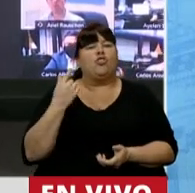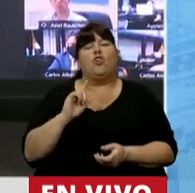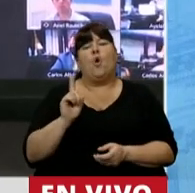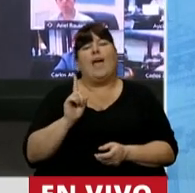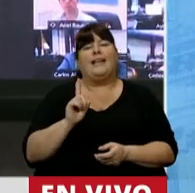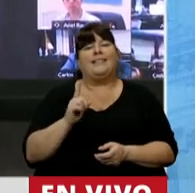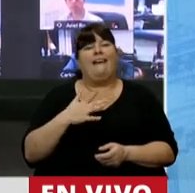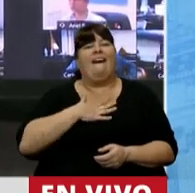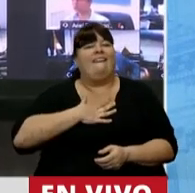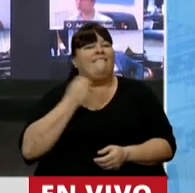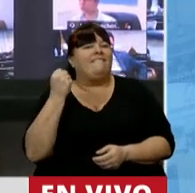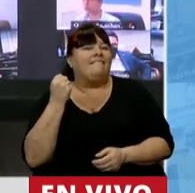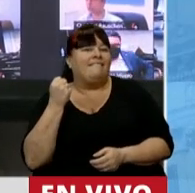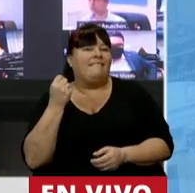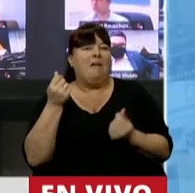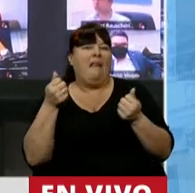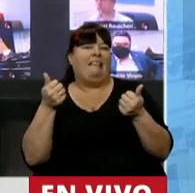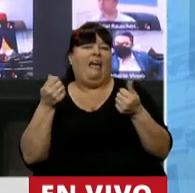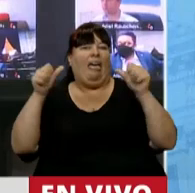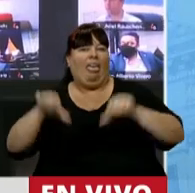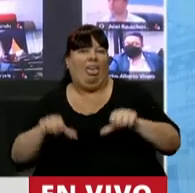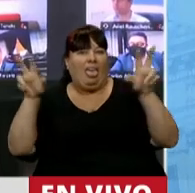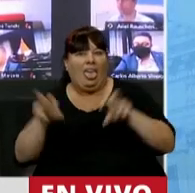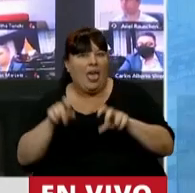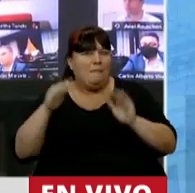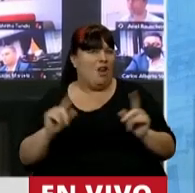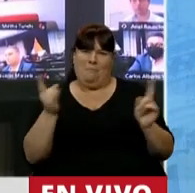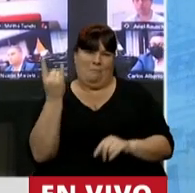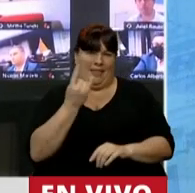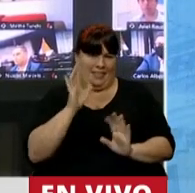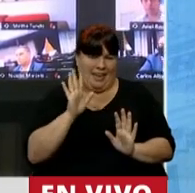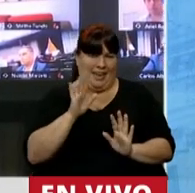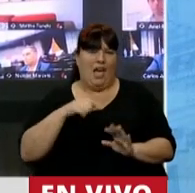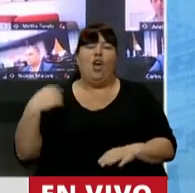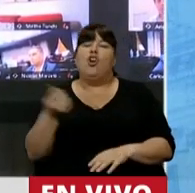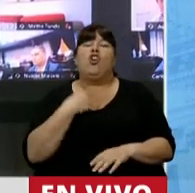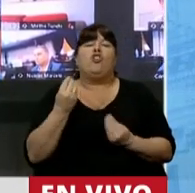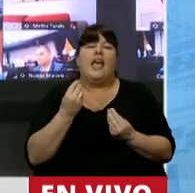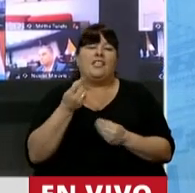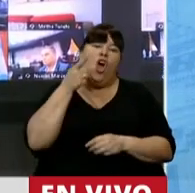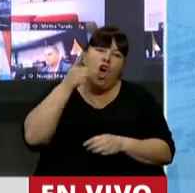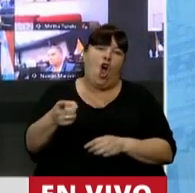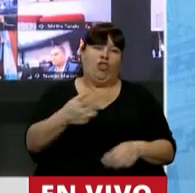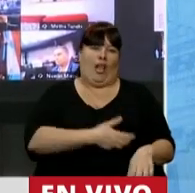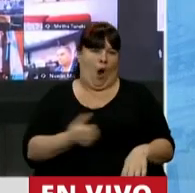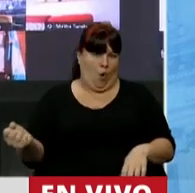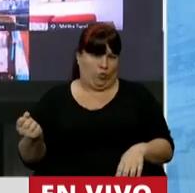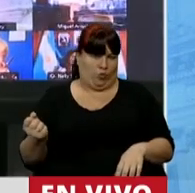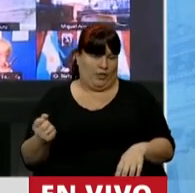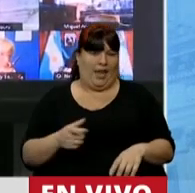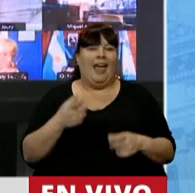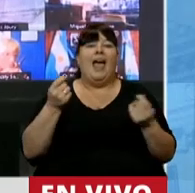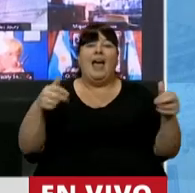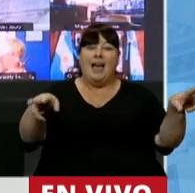somos hinchas del déficit fiscal. Es mentira. Lo que somos es enemigos del ajuste. El